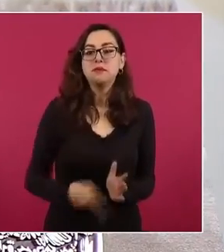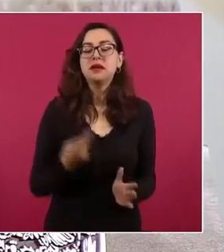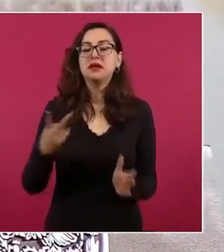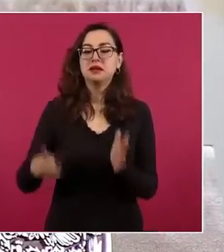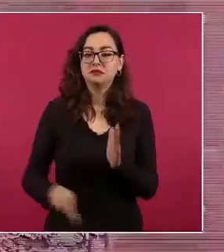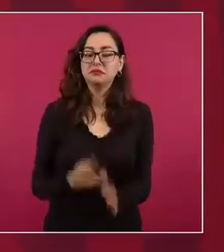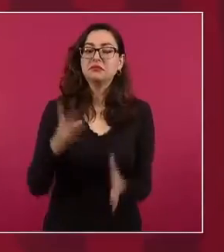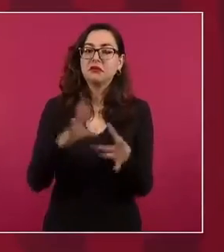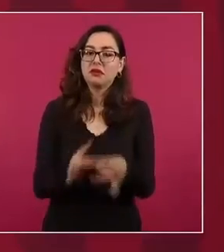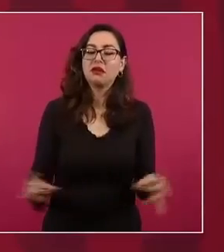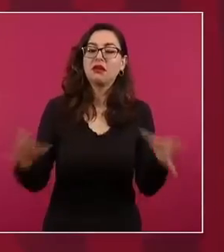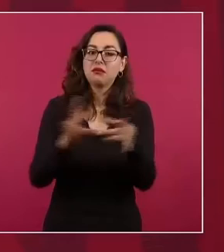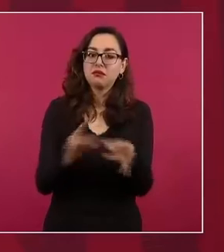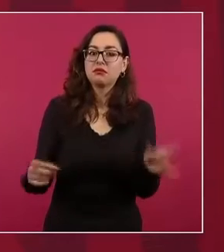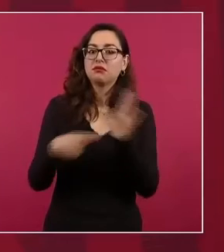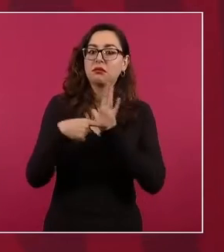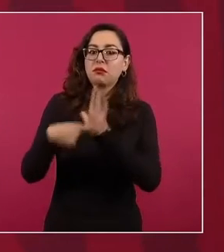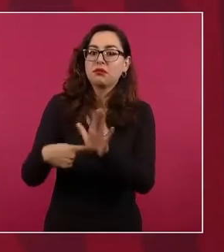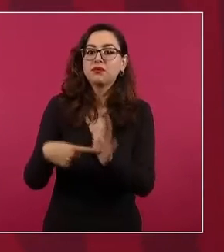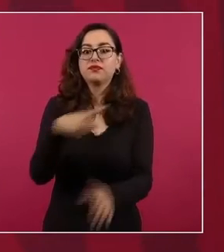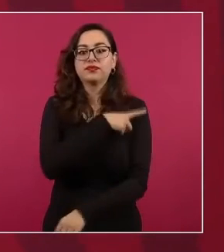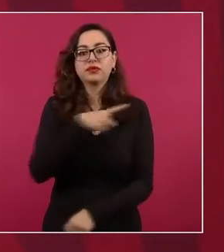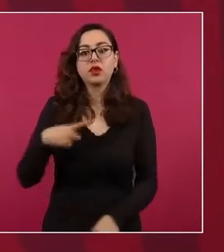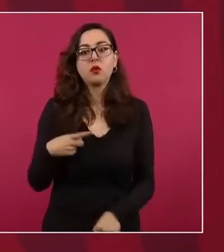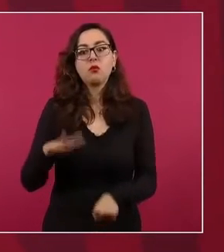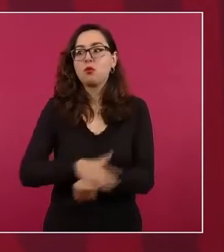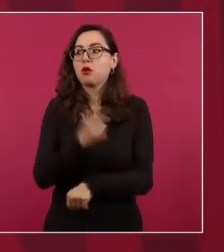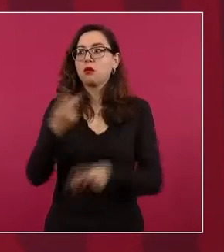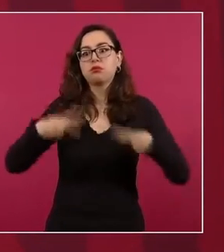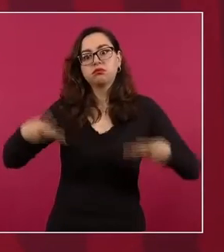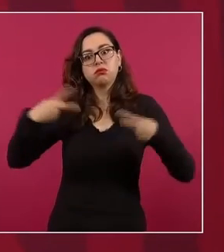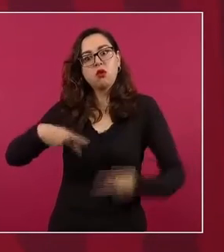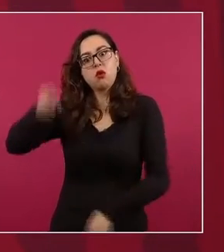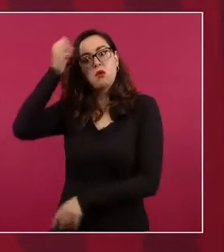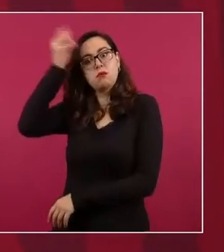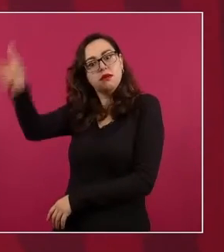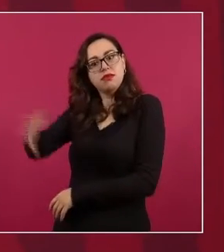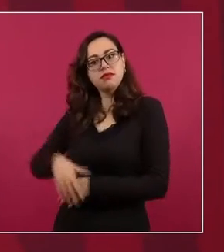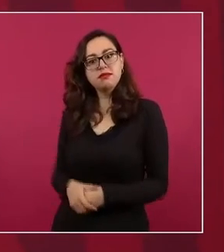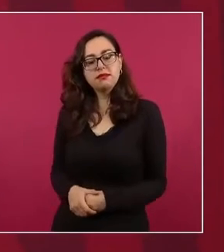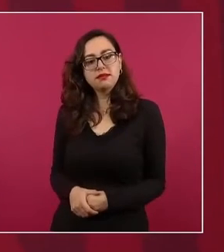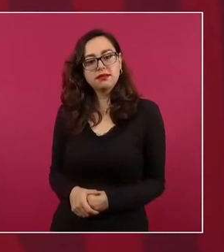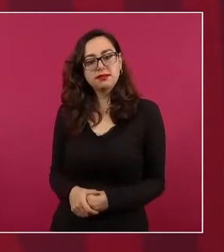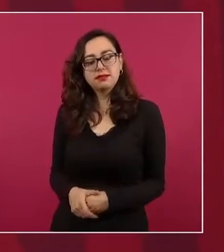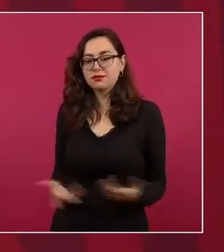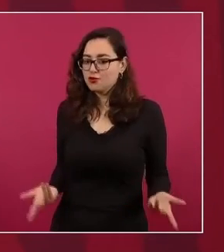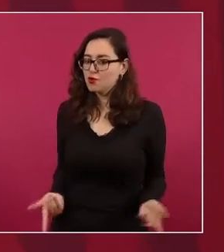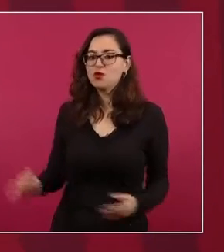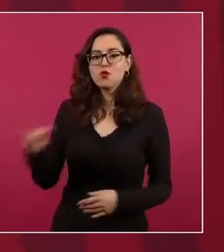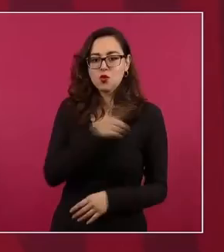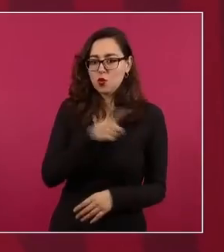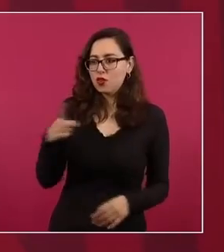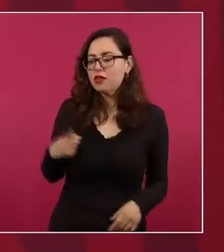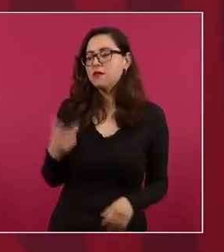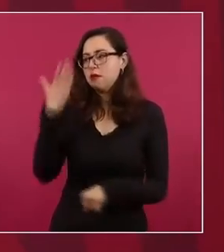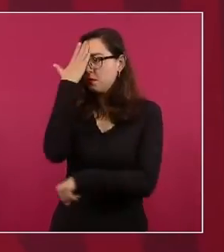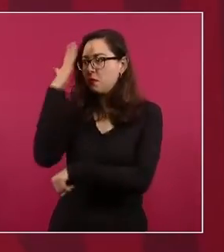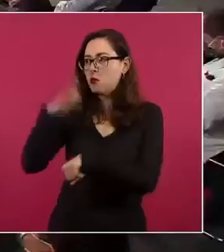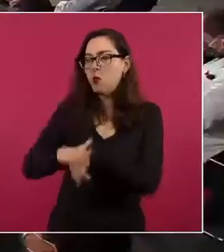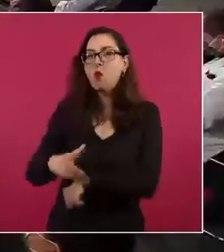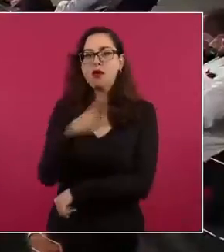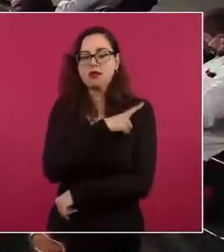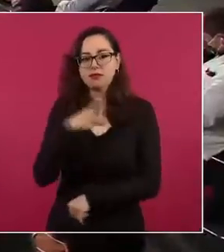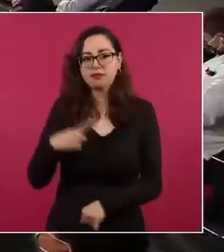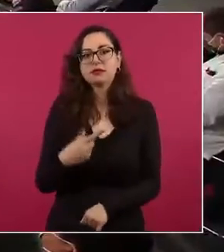la gente tiene que saber de cómo actúan.